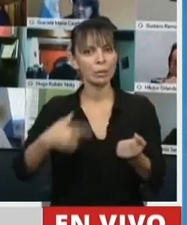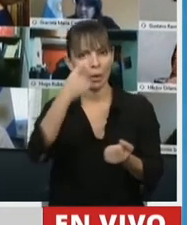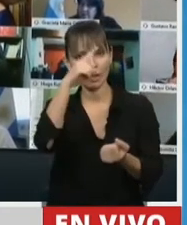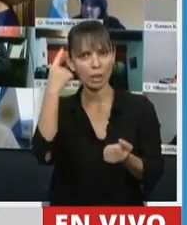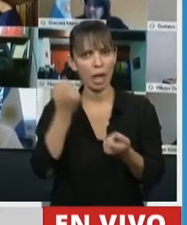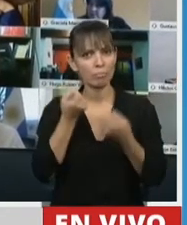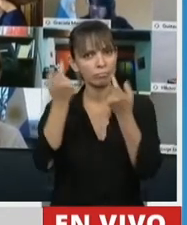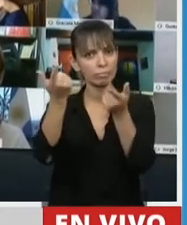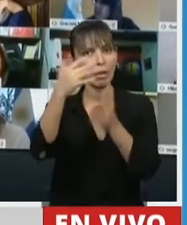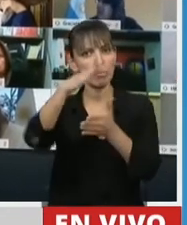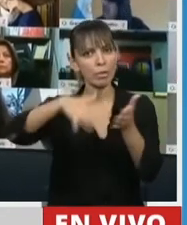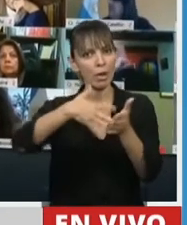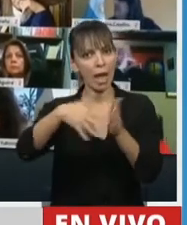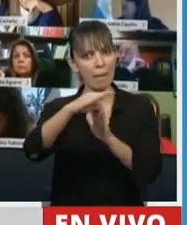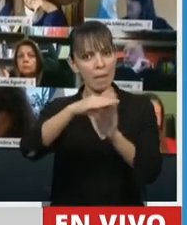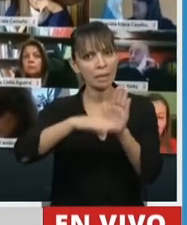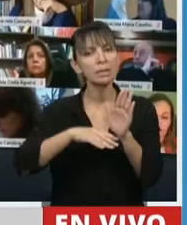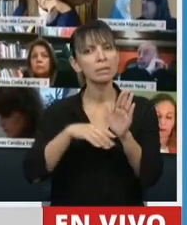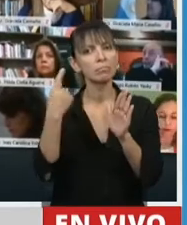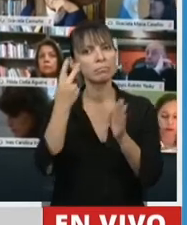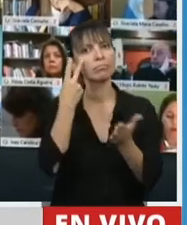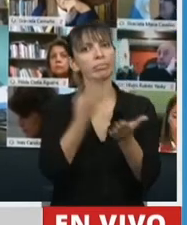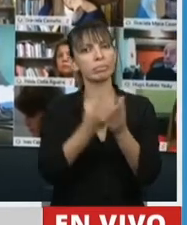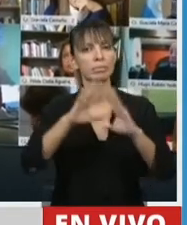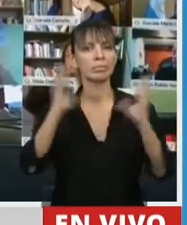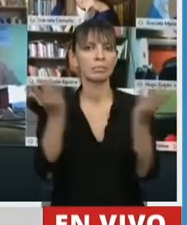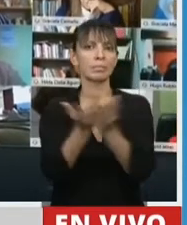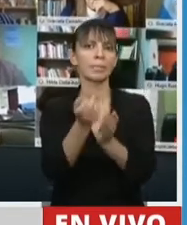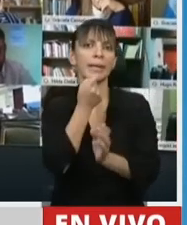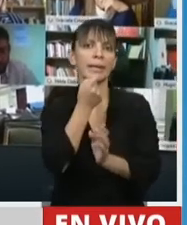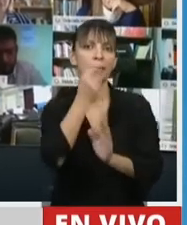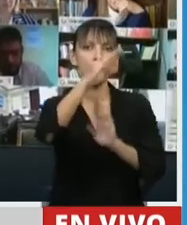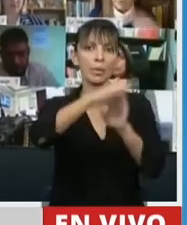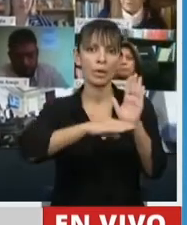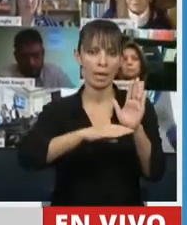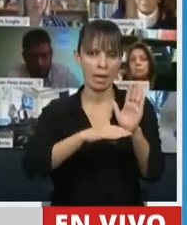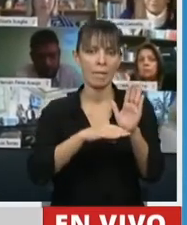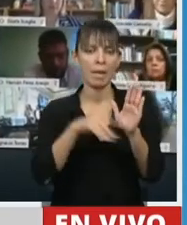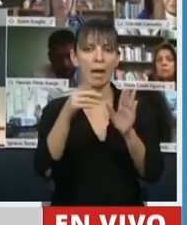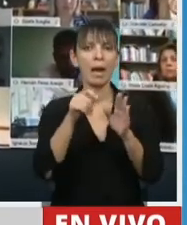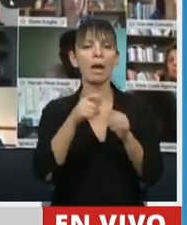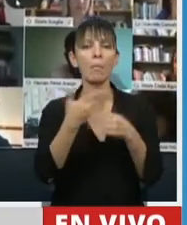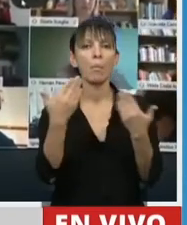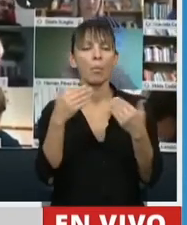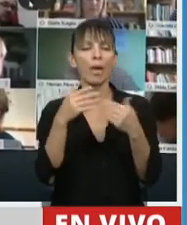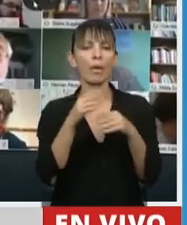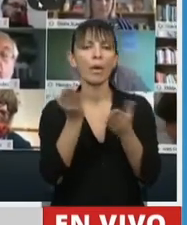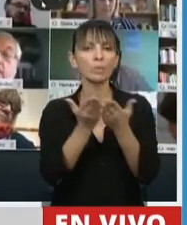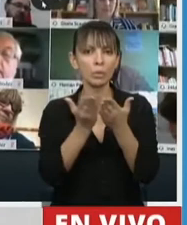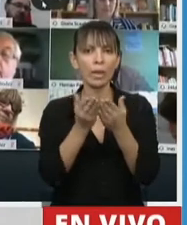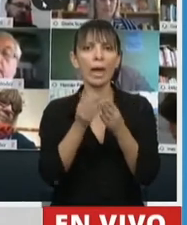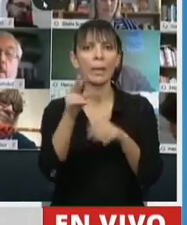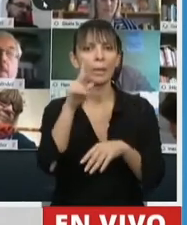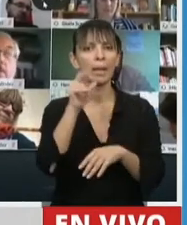programas que ha tenido un reconocimiento internacional como es el programa Vuelvo a Estudiar Virtual. Esta pandemia, señor